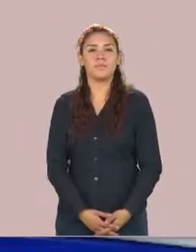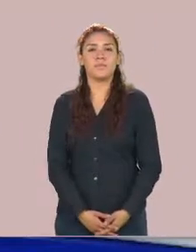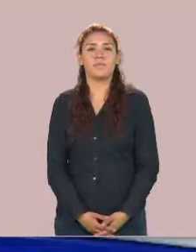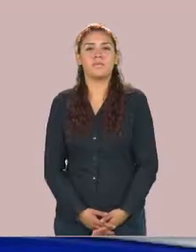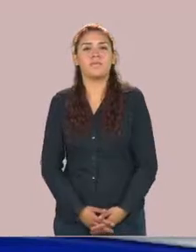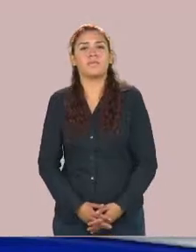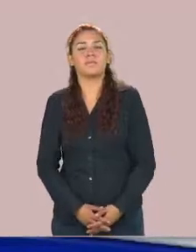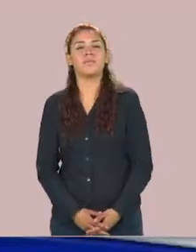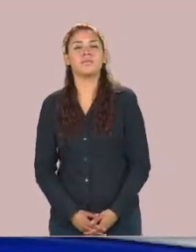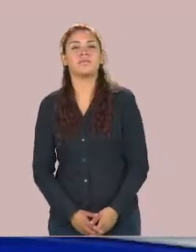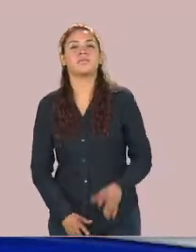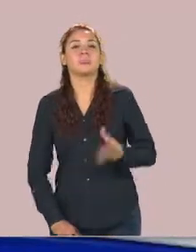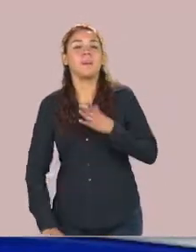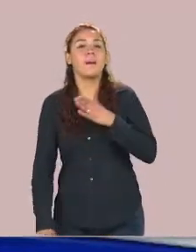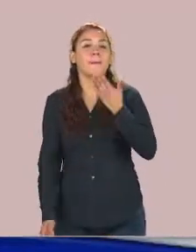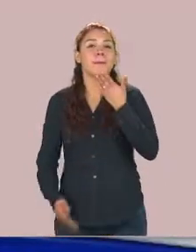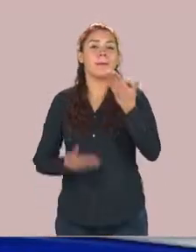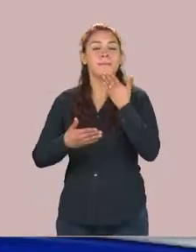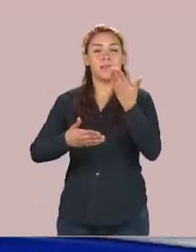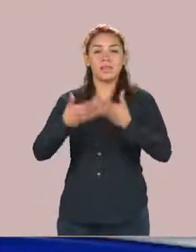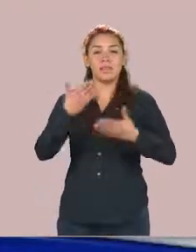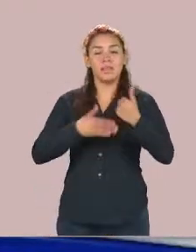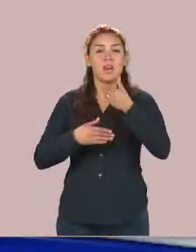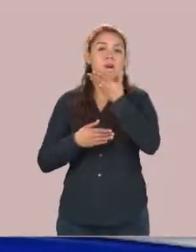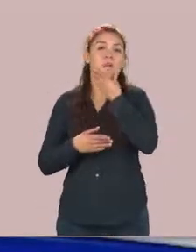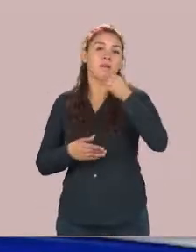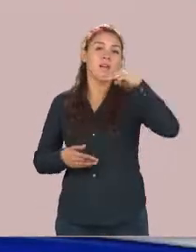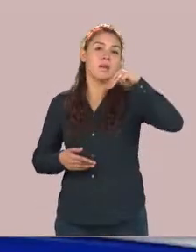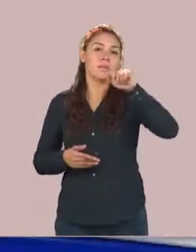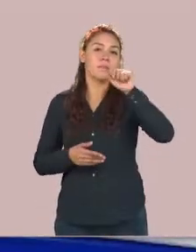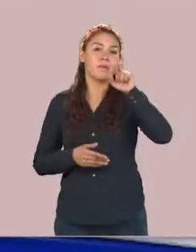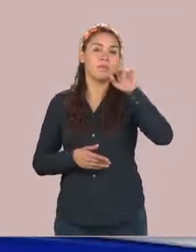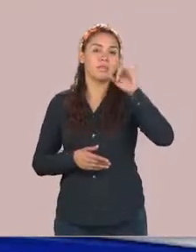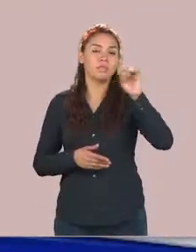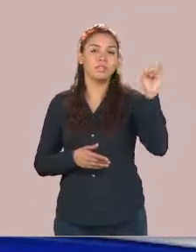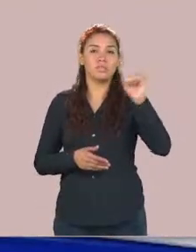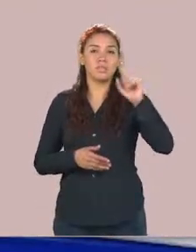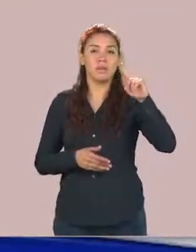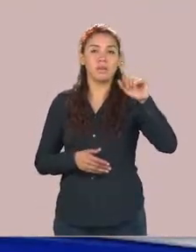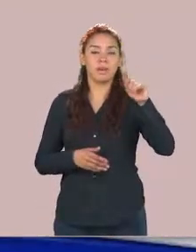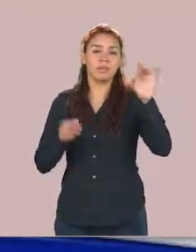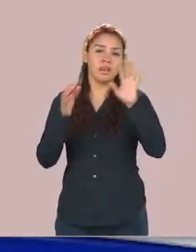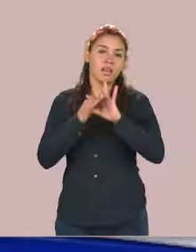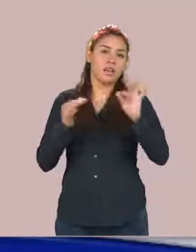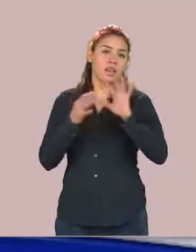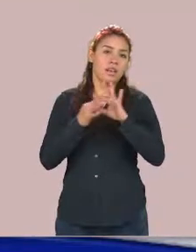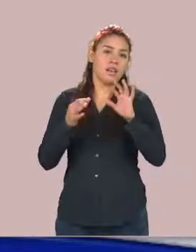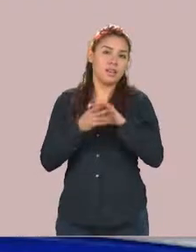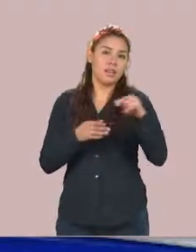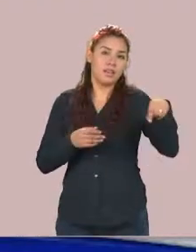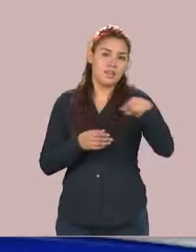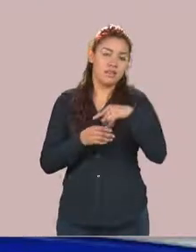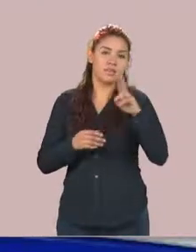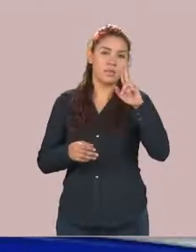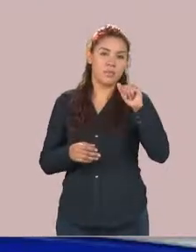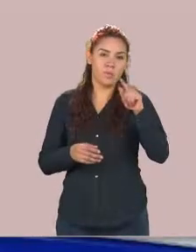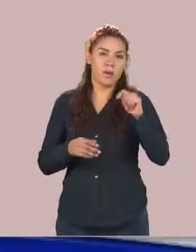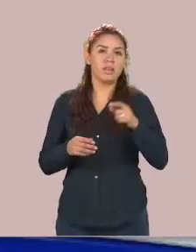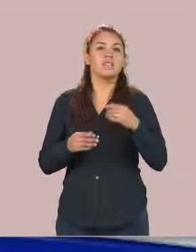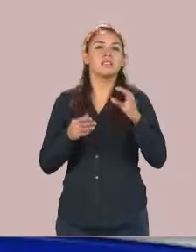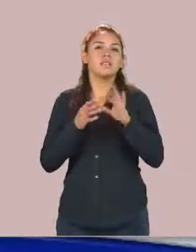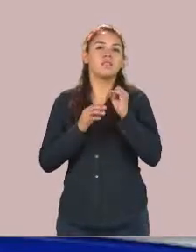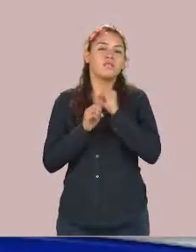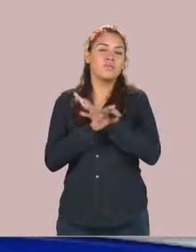Damos la bienvenida a Mauricio Zapata, quien nos dará un recorrido por los distintos campos que conforman la Universidad Autónoma de Tamaulipas a través de la